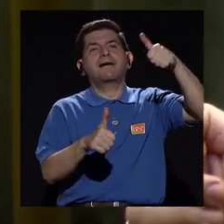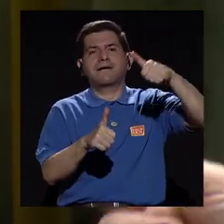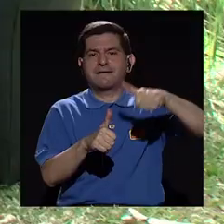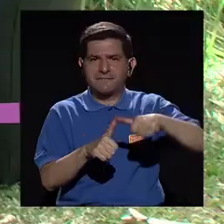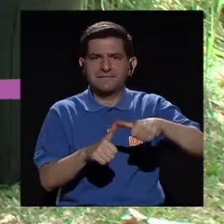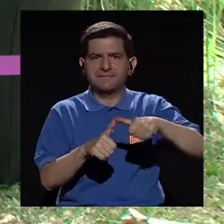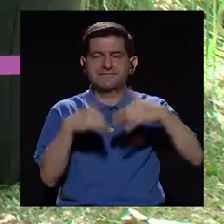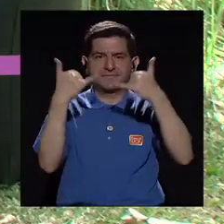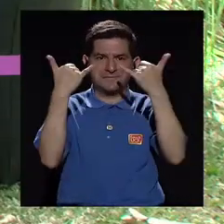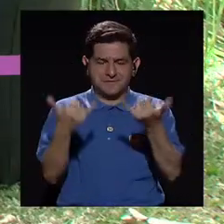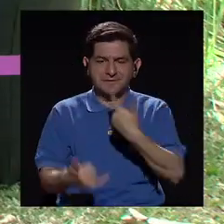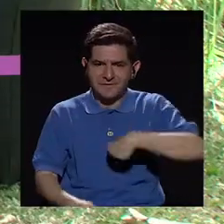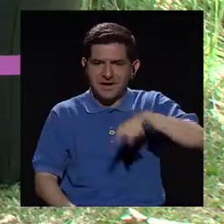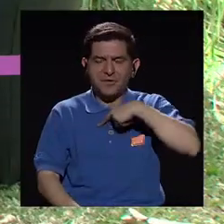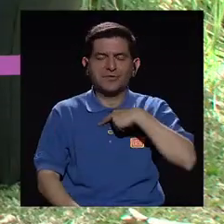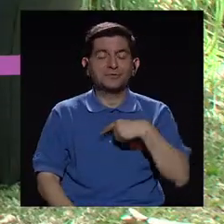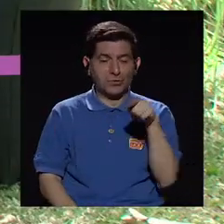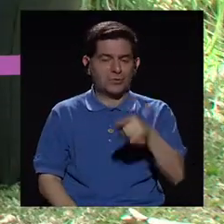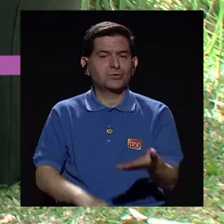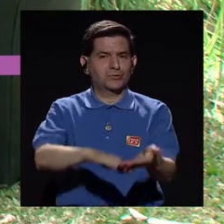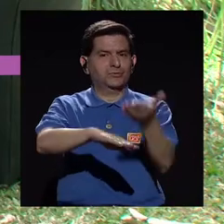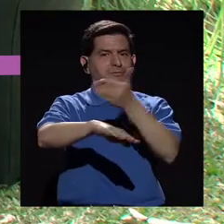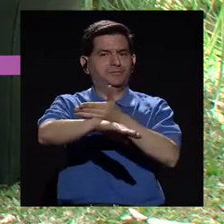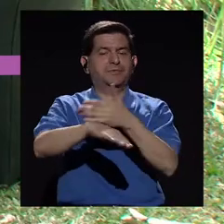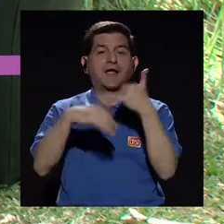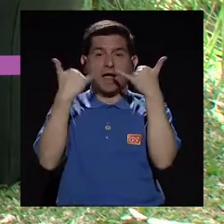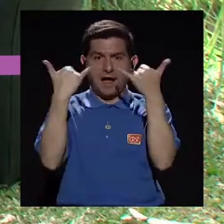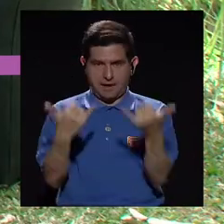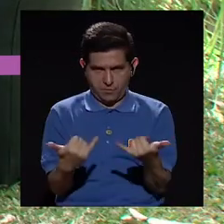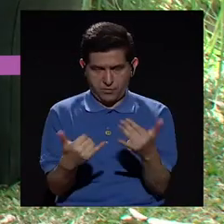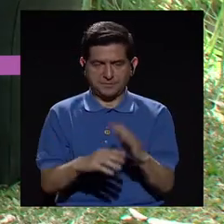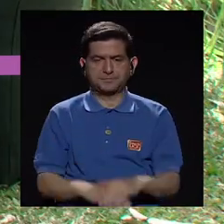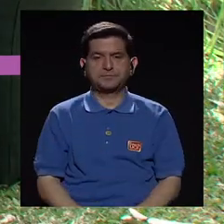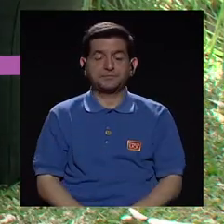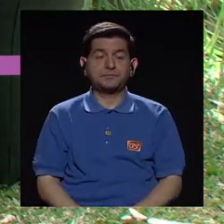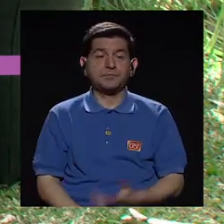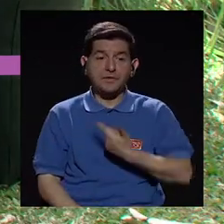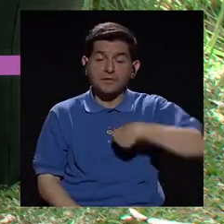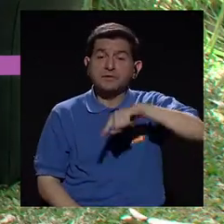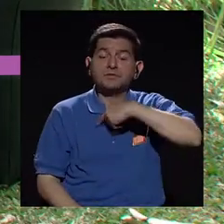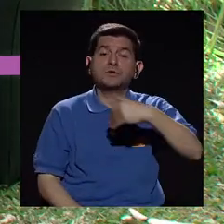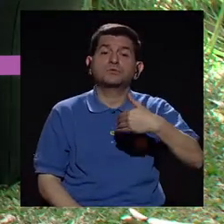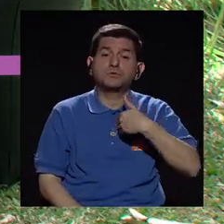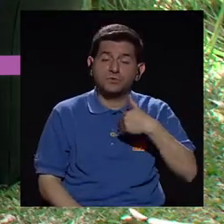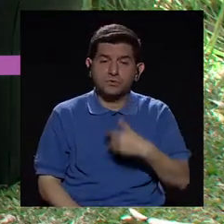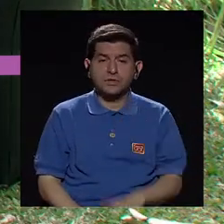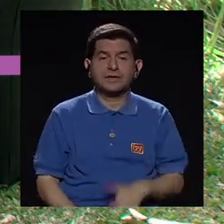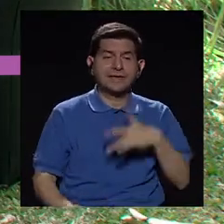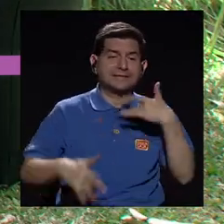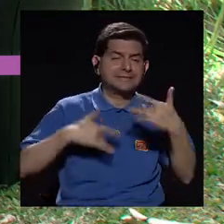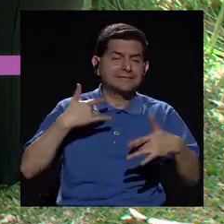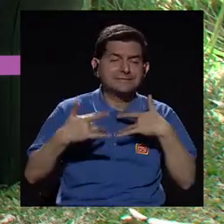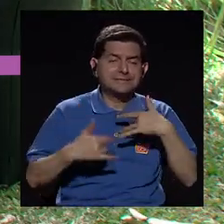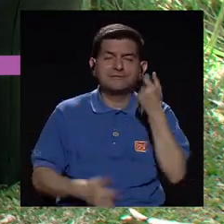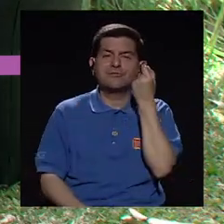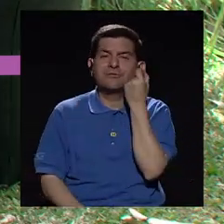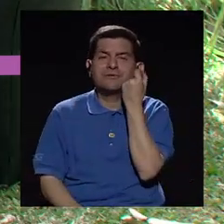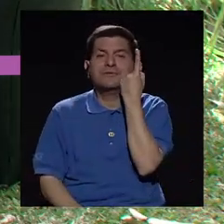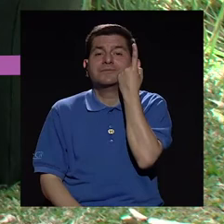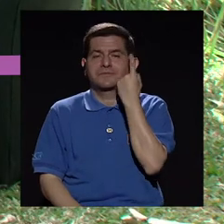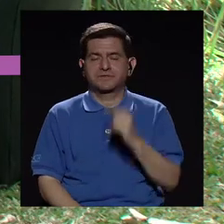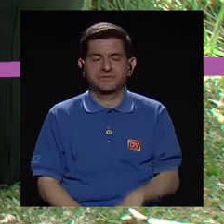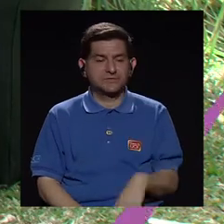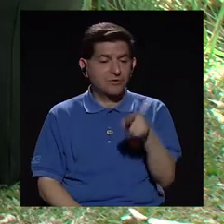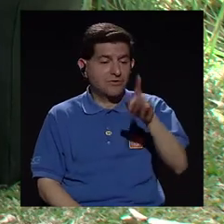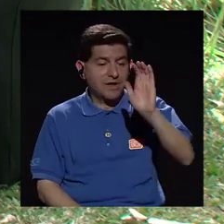memoria. Ya con eso estamos logrando mucho. Ahora, todavía, si tuviéramos la sensibilidad para comprender